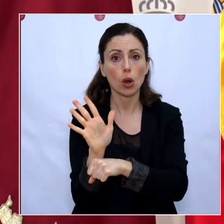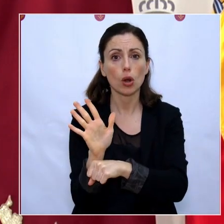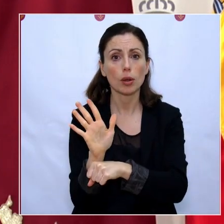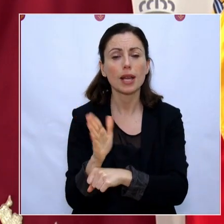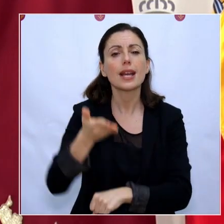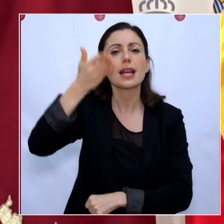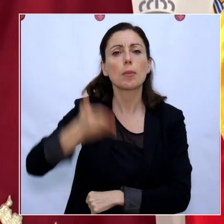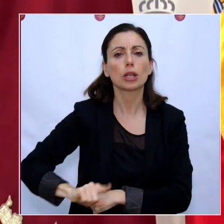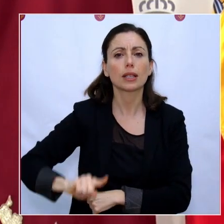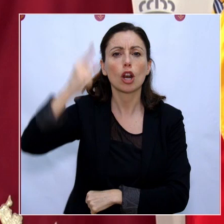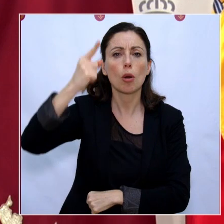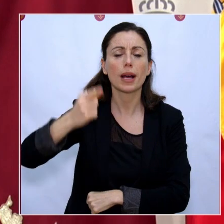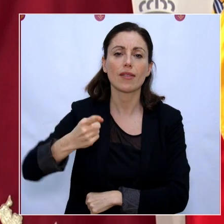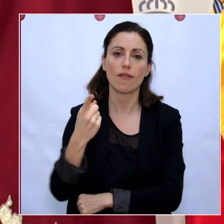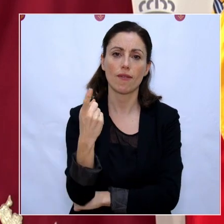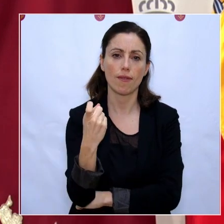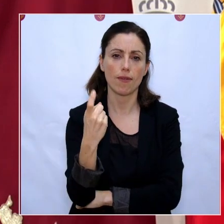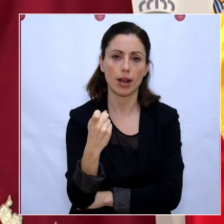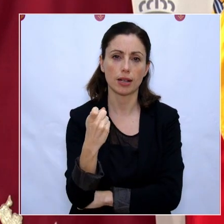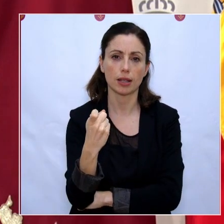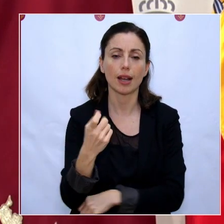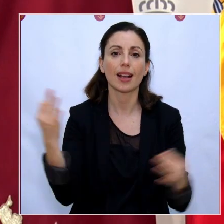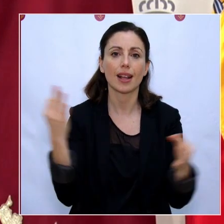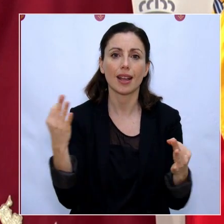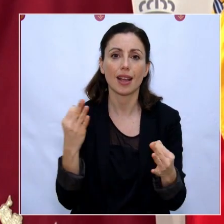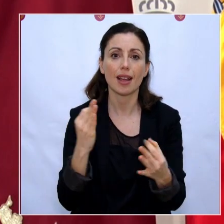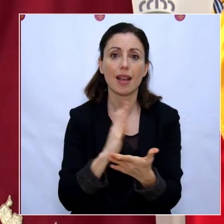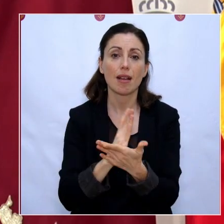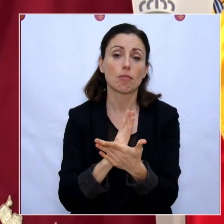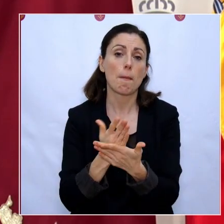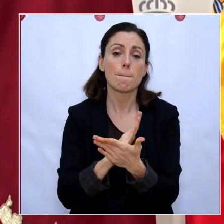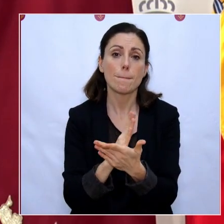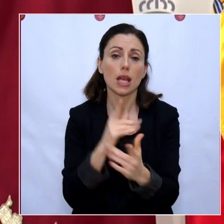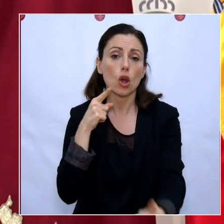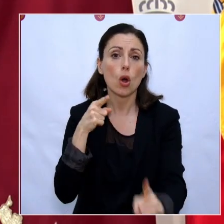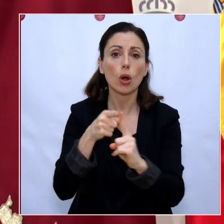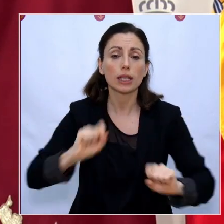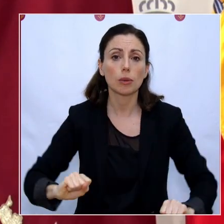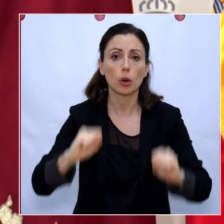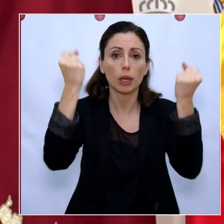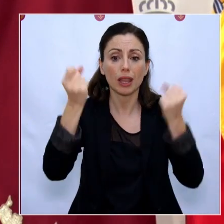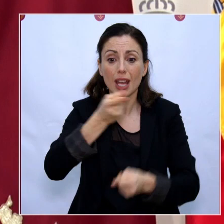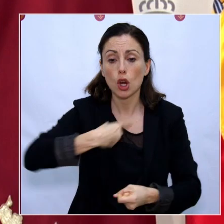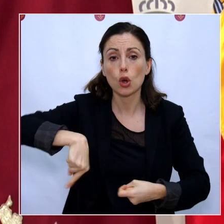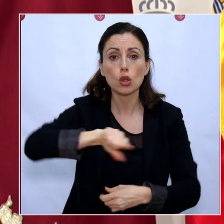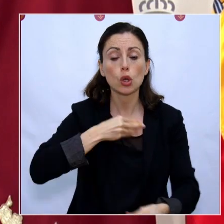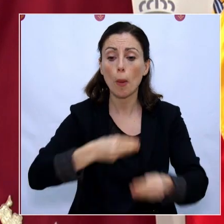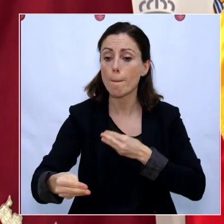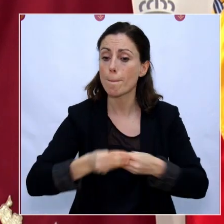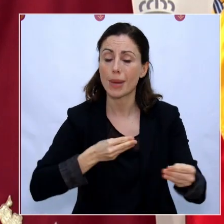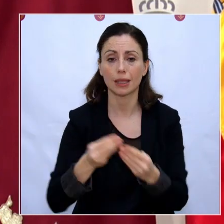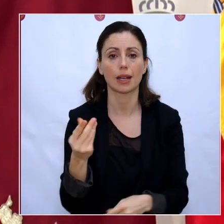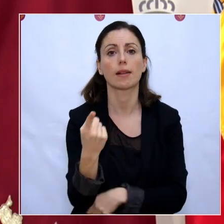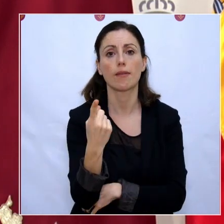lo más importante, lo fundamental, medios para lograrlo. No tenemos el material suficiente que